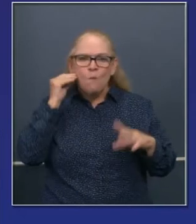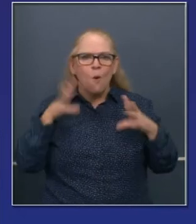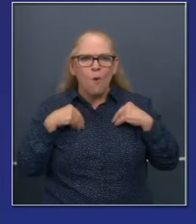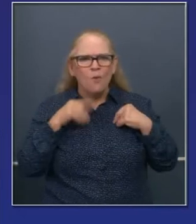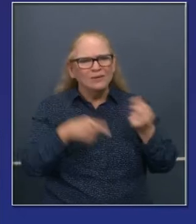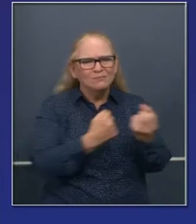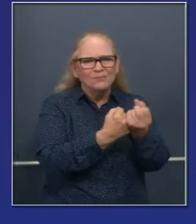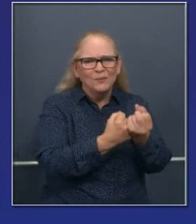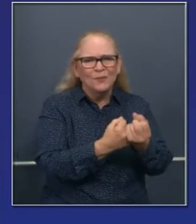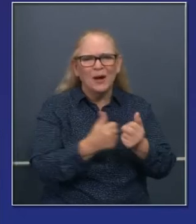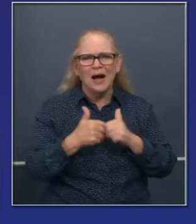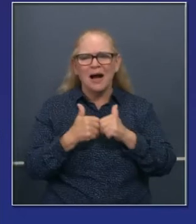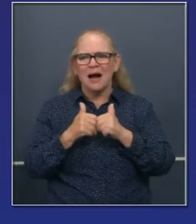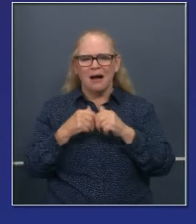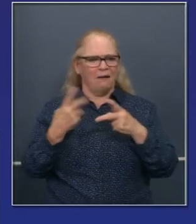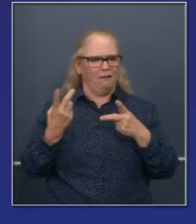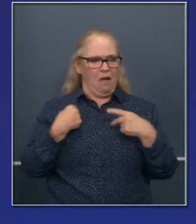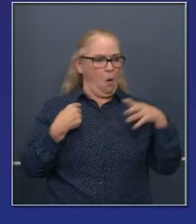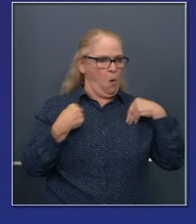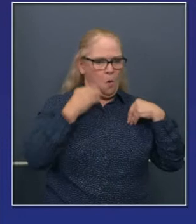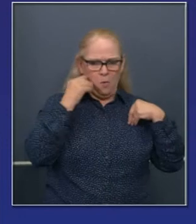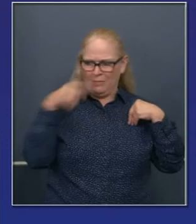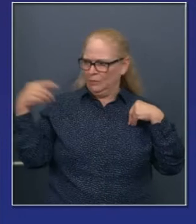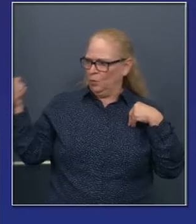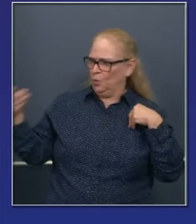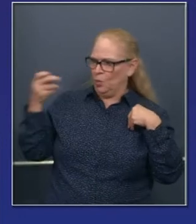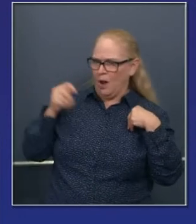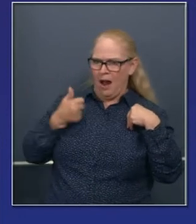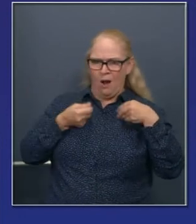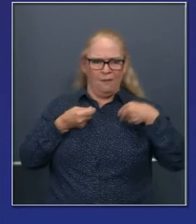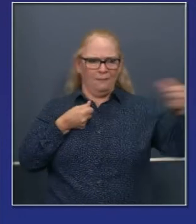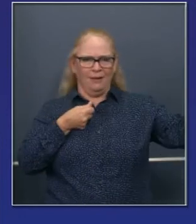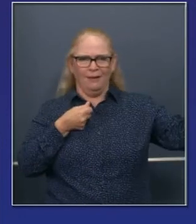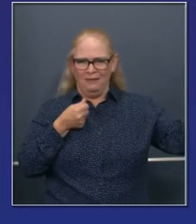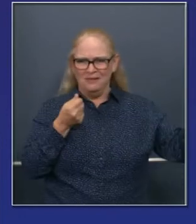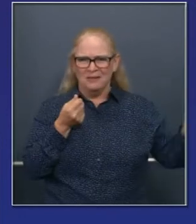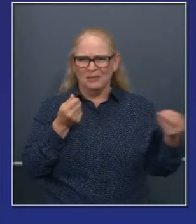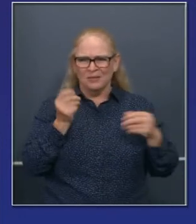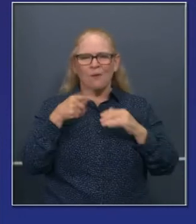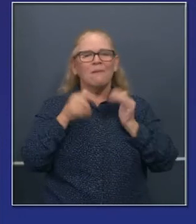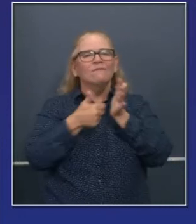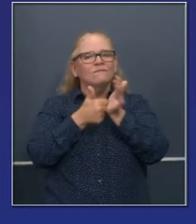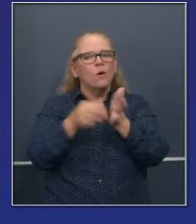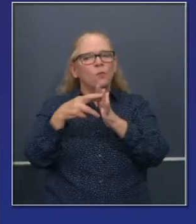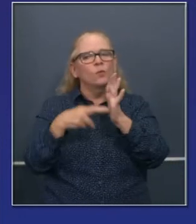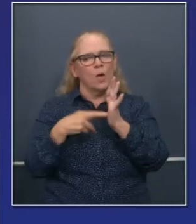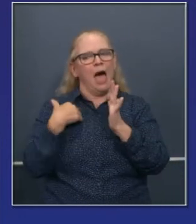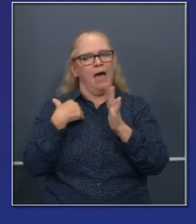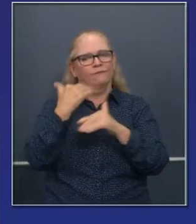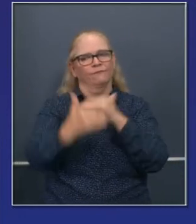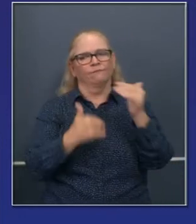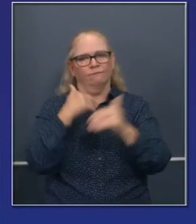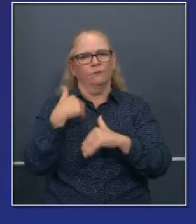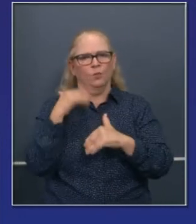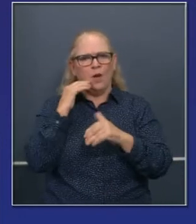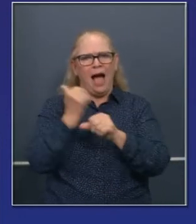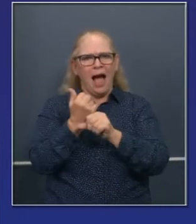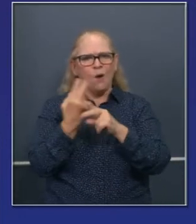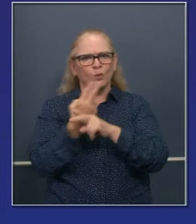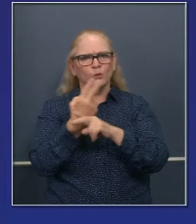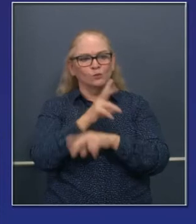impactados por esta pandemia y queremos ayudar a estos fondos de hipotecas.